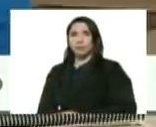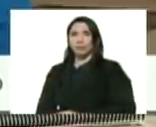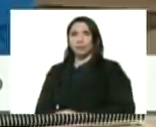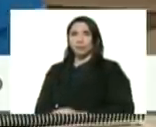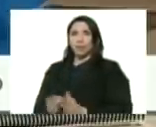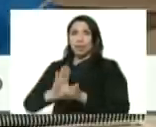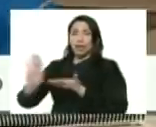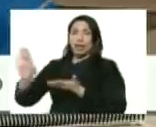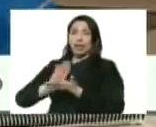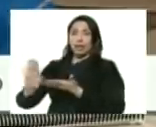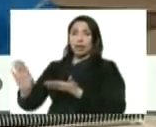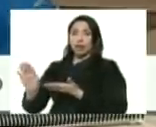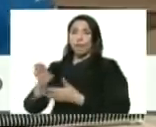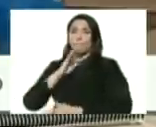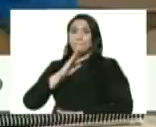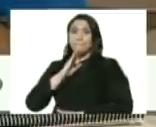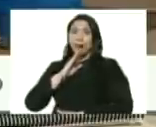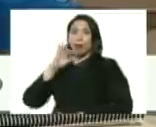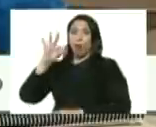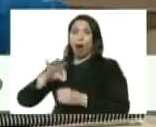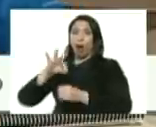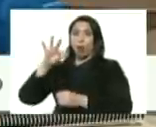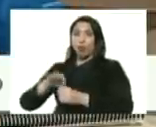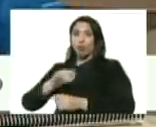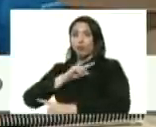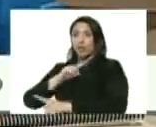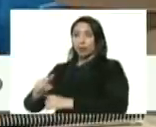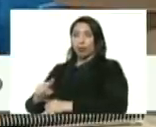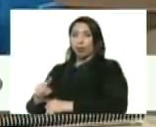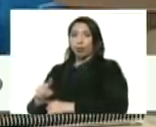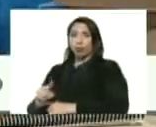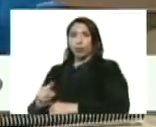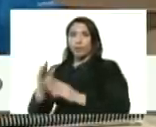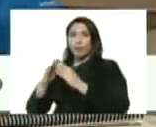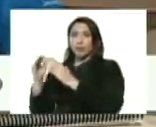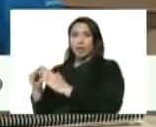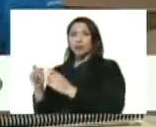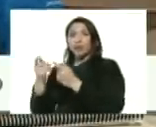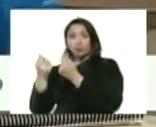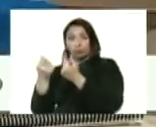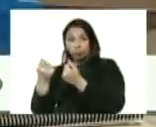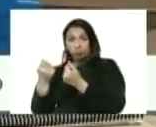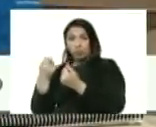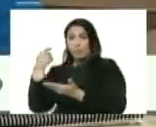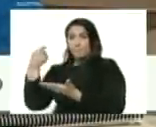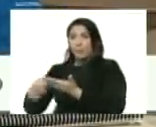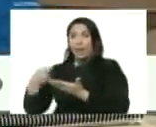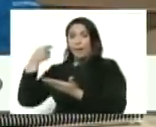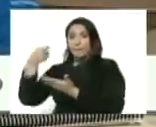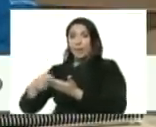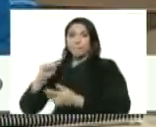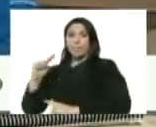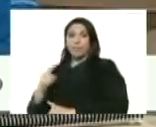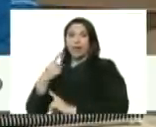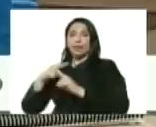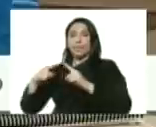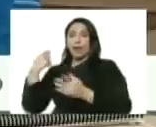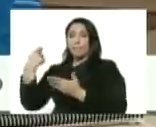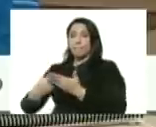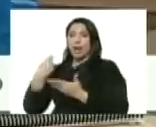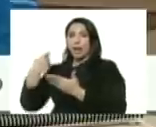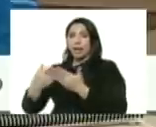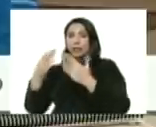créditos del fondo de ahorro obligatorio de vivienda que es la fuente de financiamiento primaria para financiar